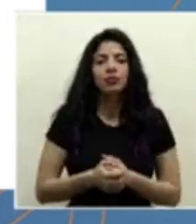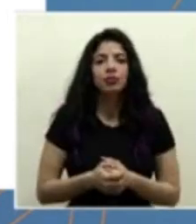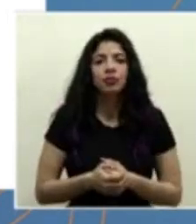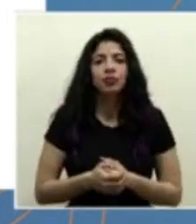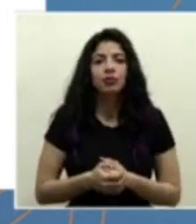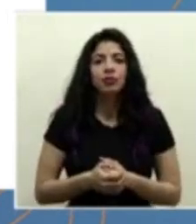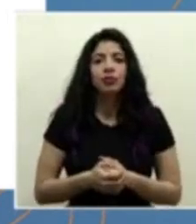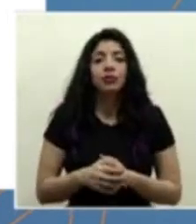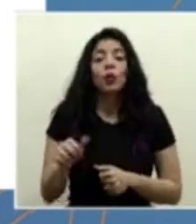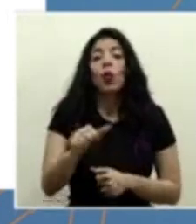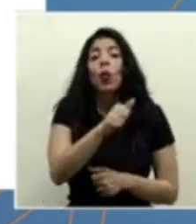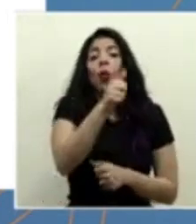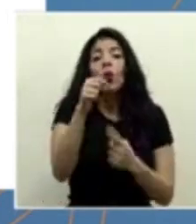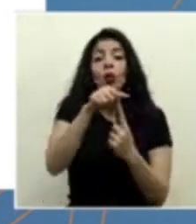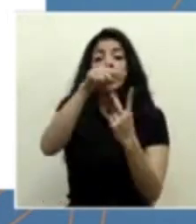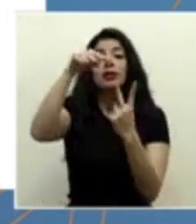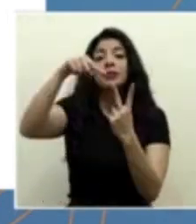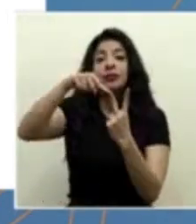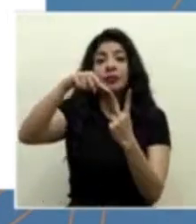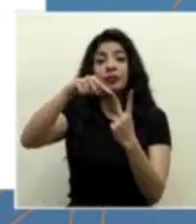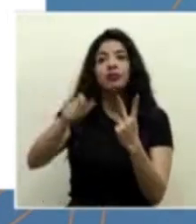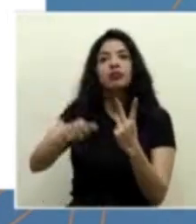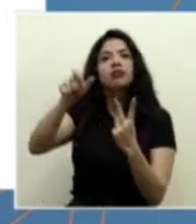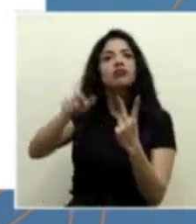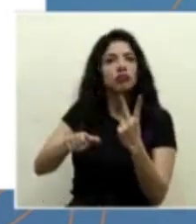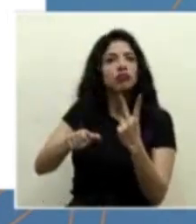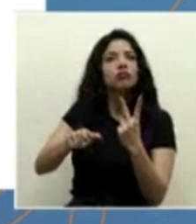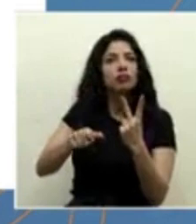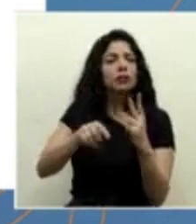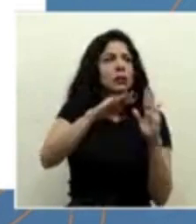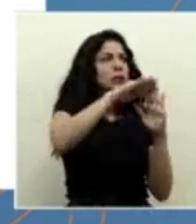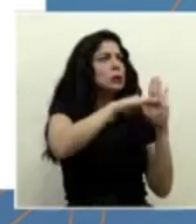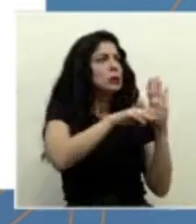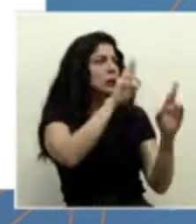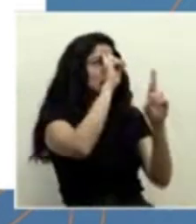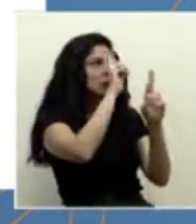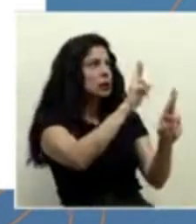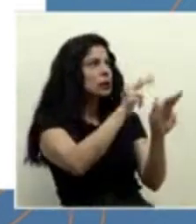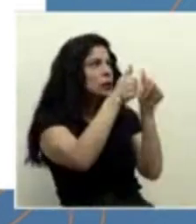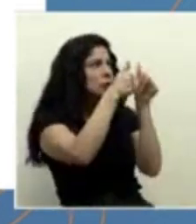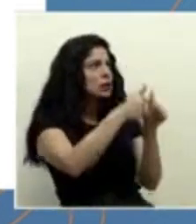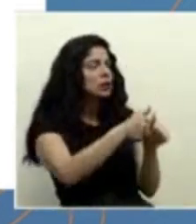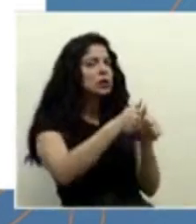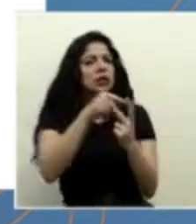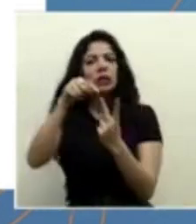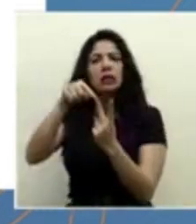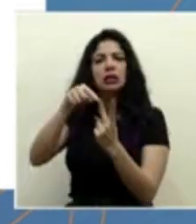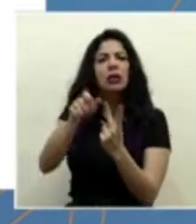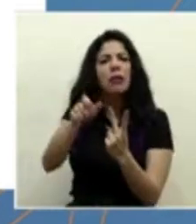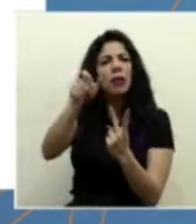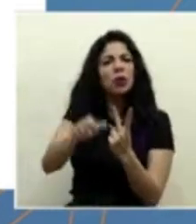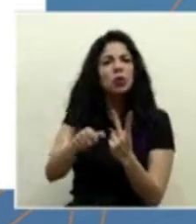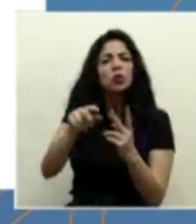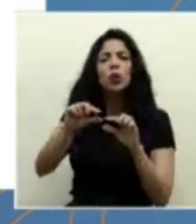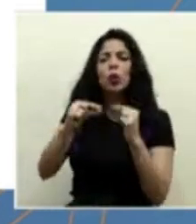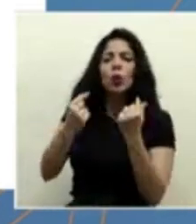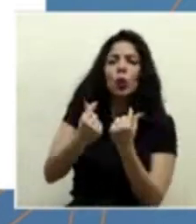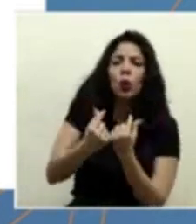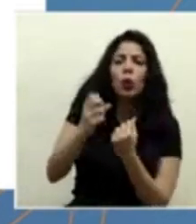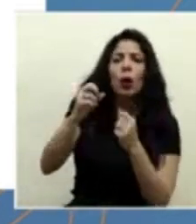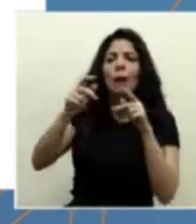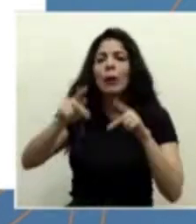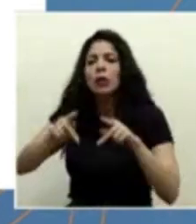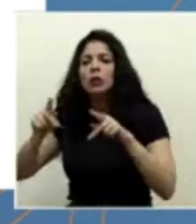Y el otro escenario es con acatamiento de medidas. Cuando tenemos, como indicábamos, personas, grupos, poblacionales,